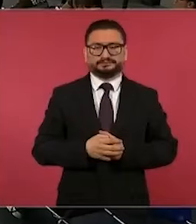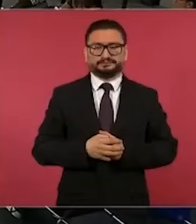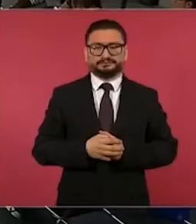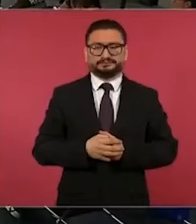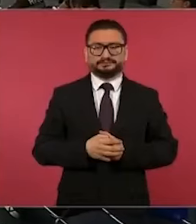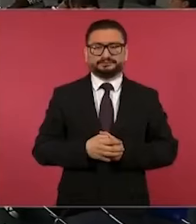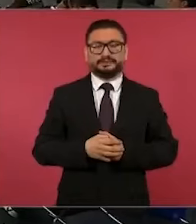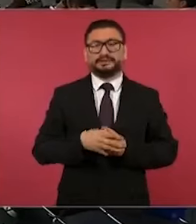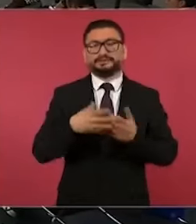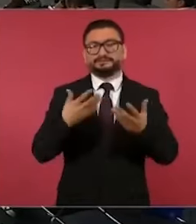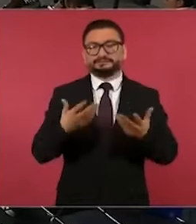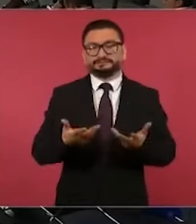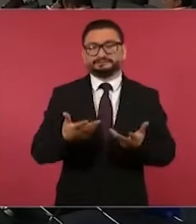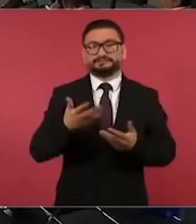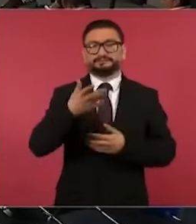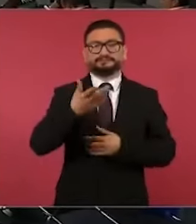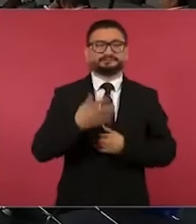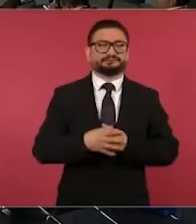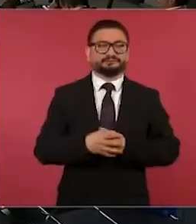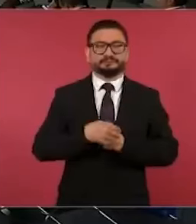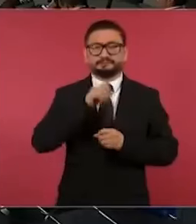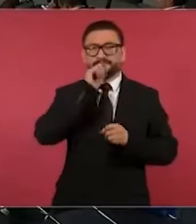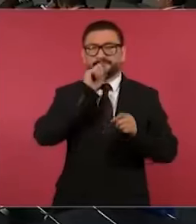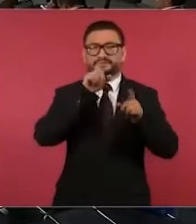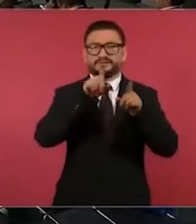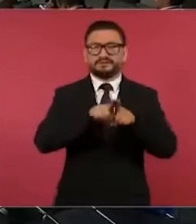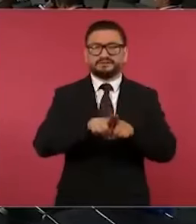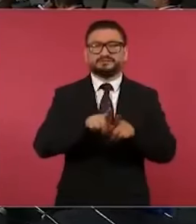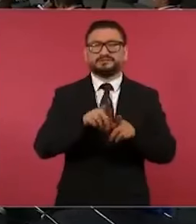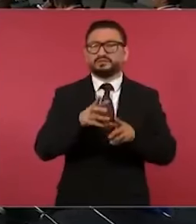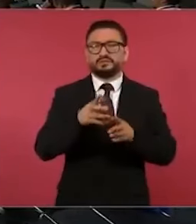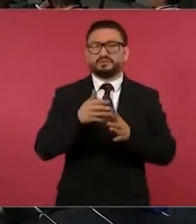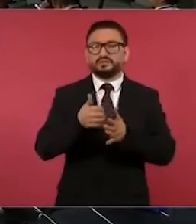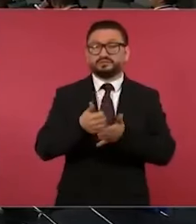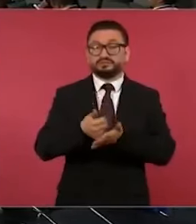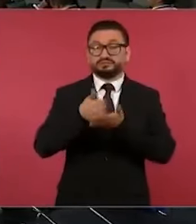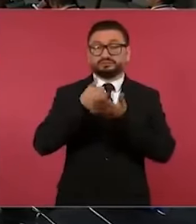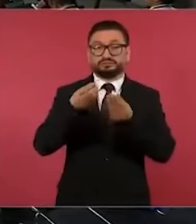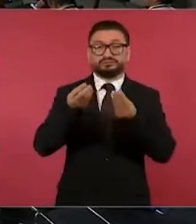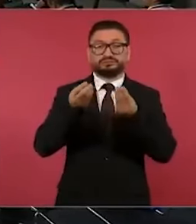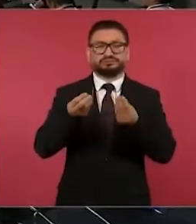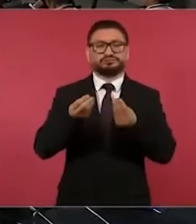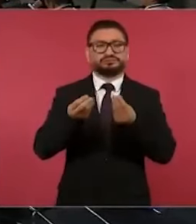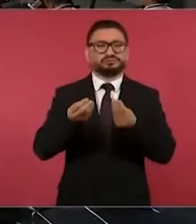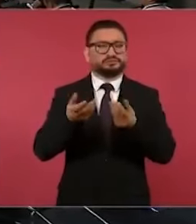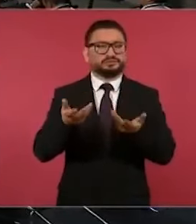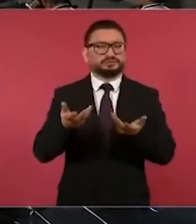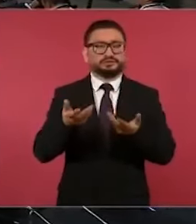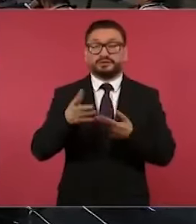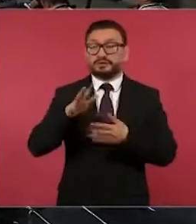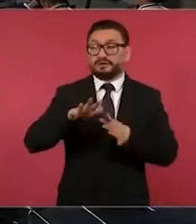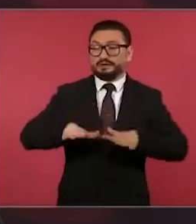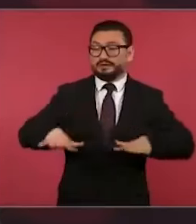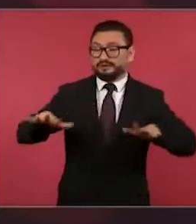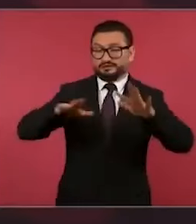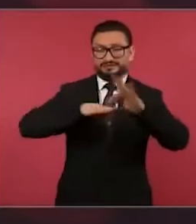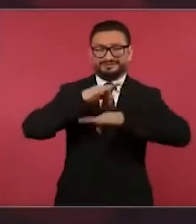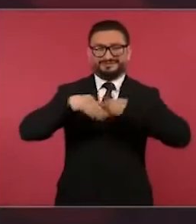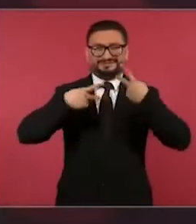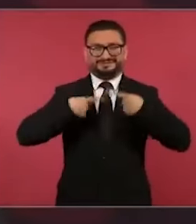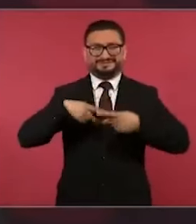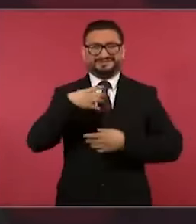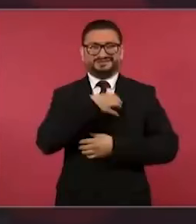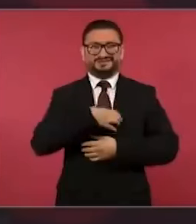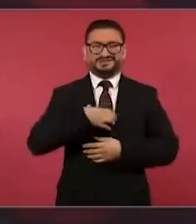Es que también ayuda mucho el que la gente esté contenta.